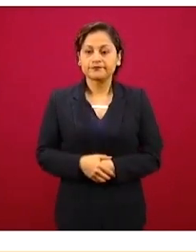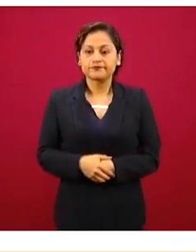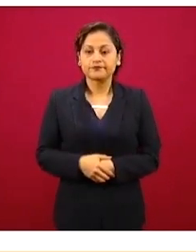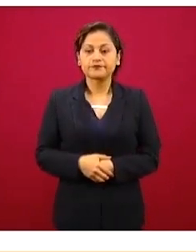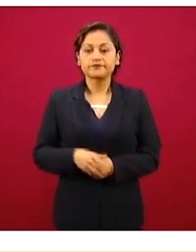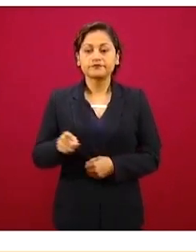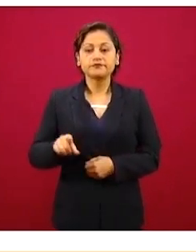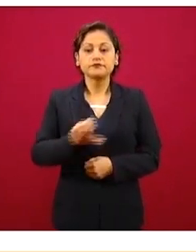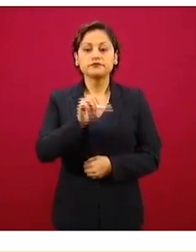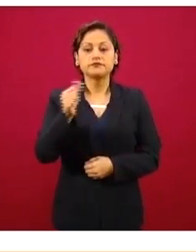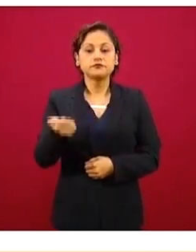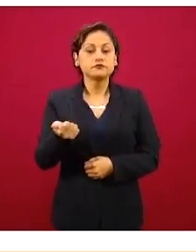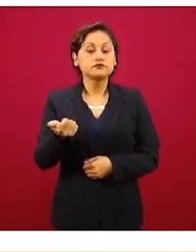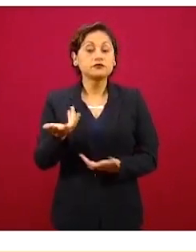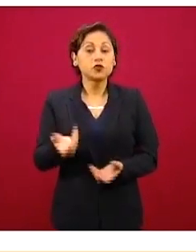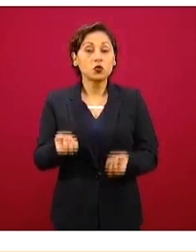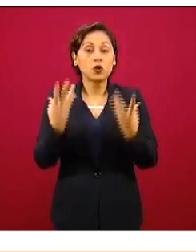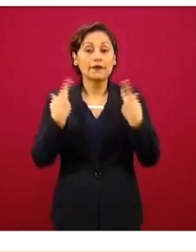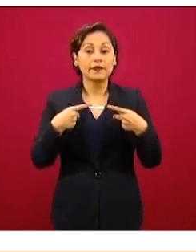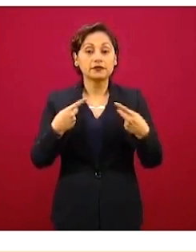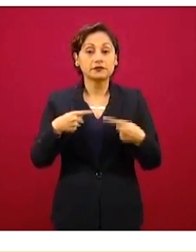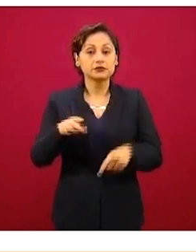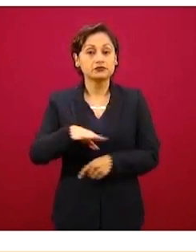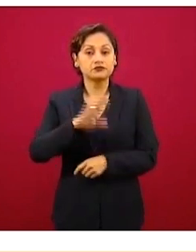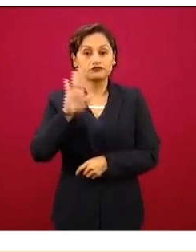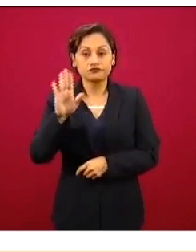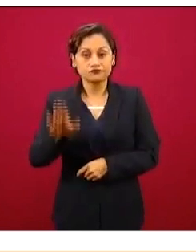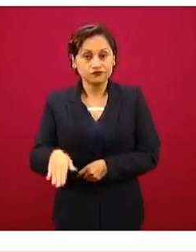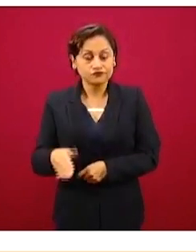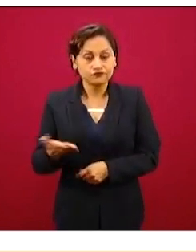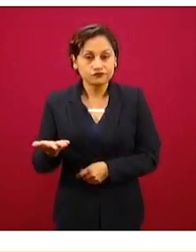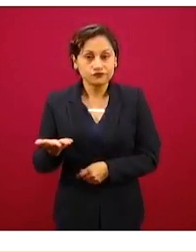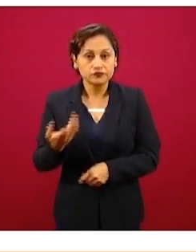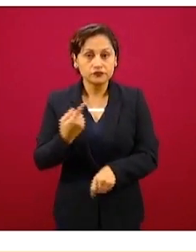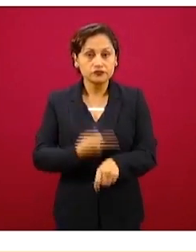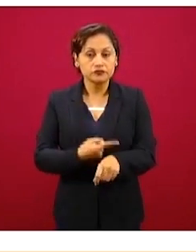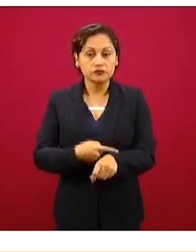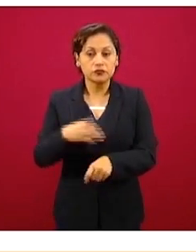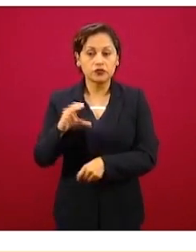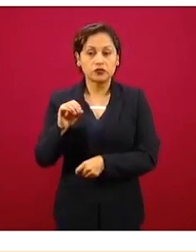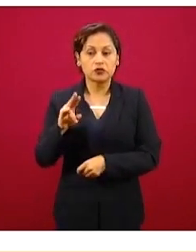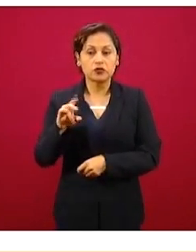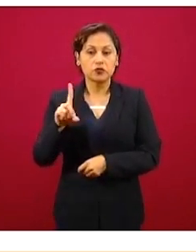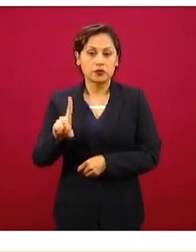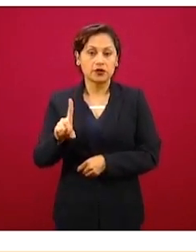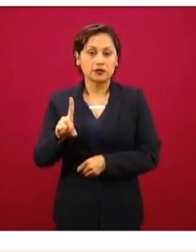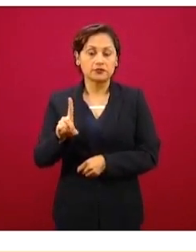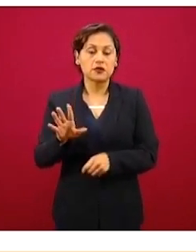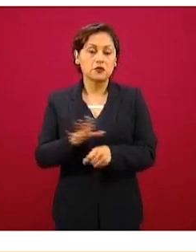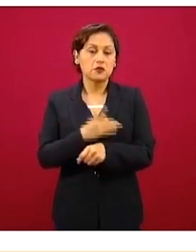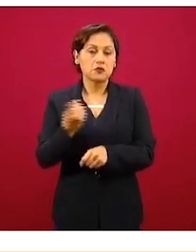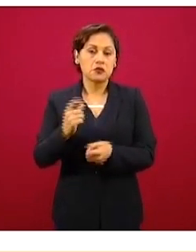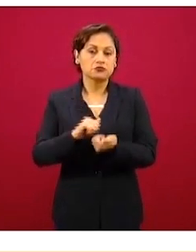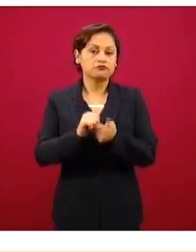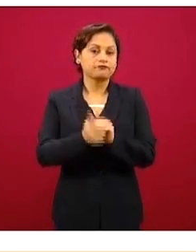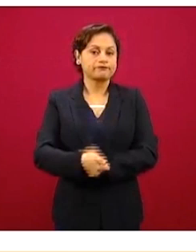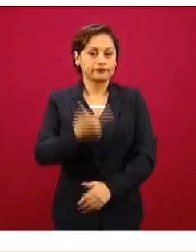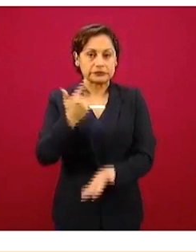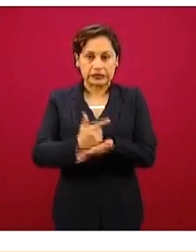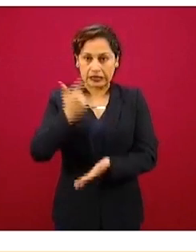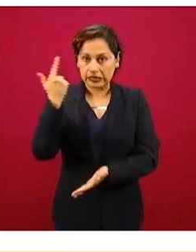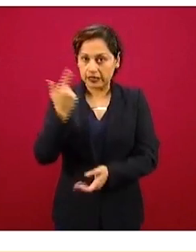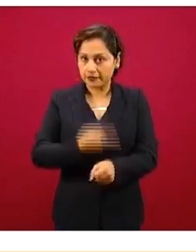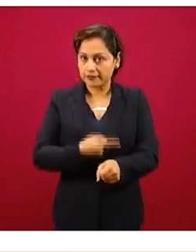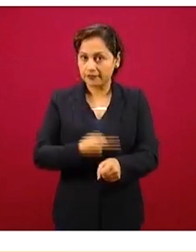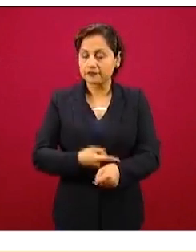condiciones de complicación de esta enfermedad, son 6.4 por ciento a nivel general. América es el